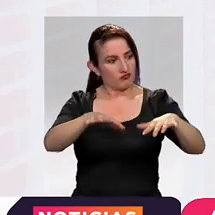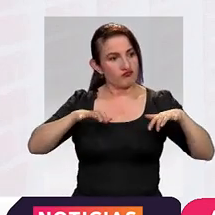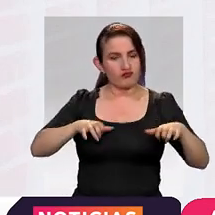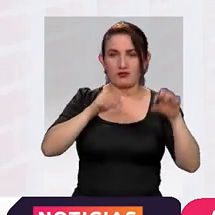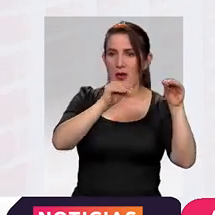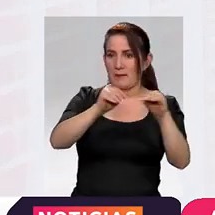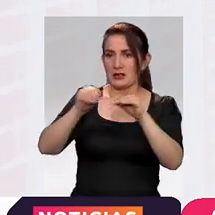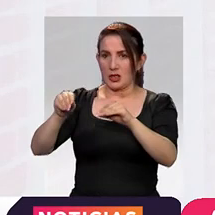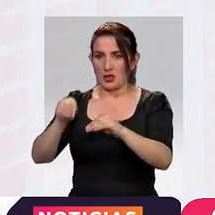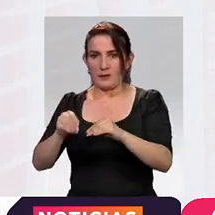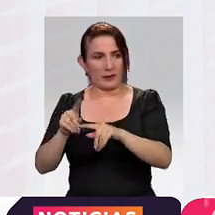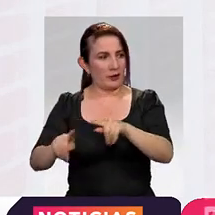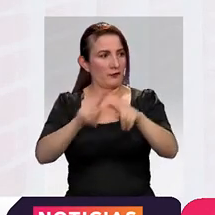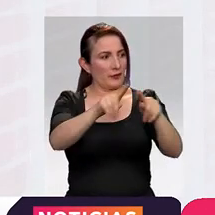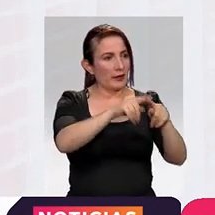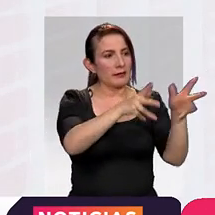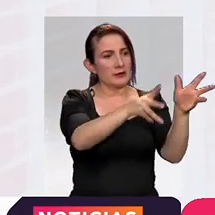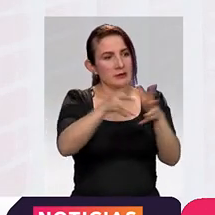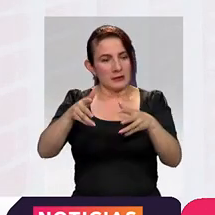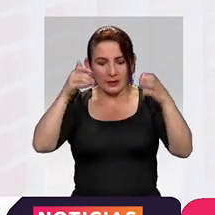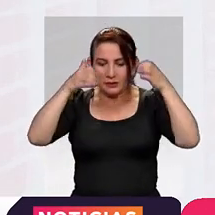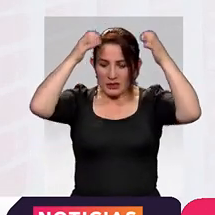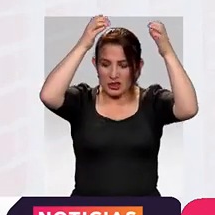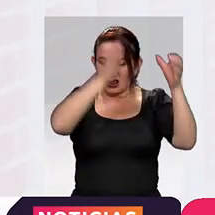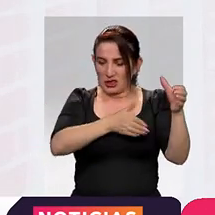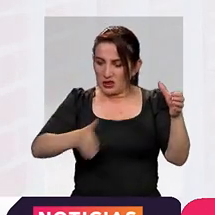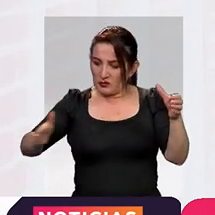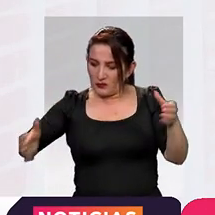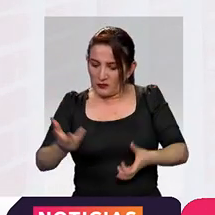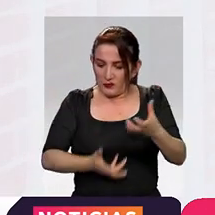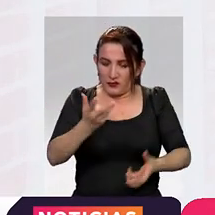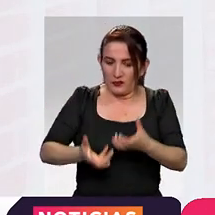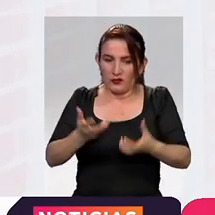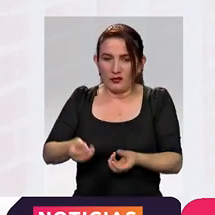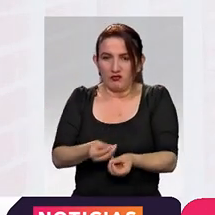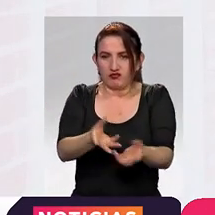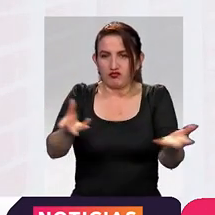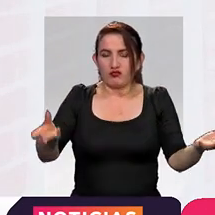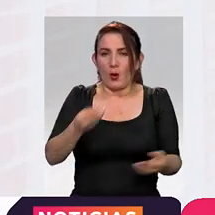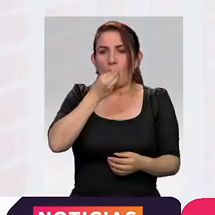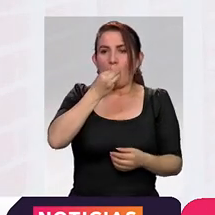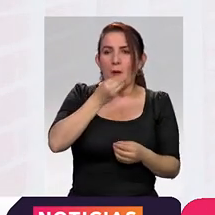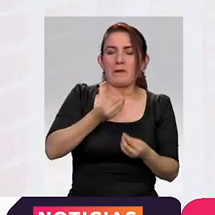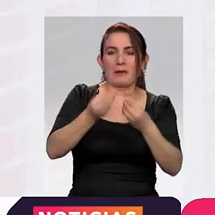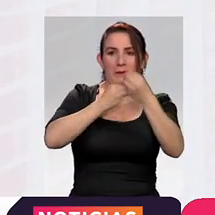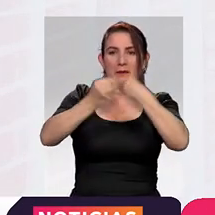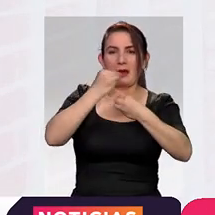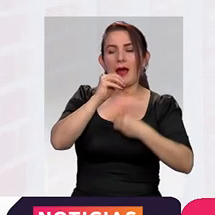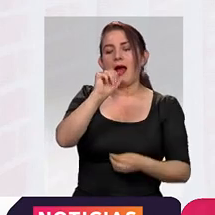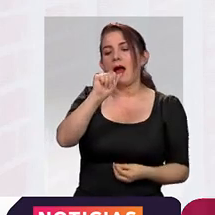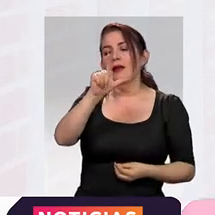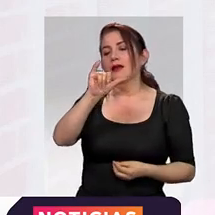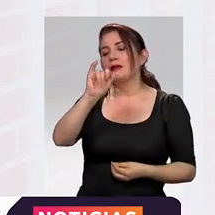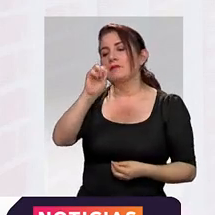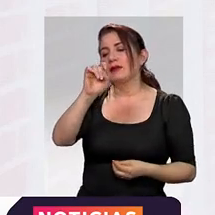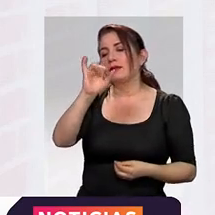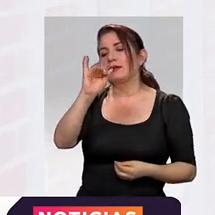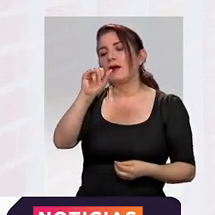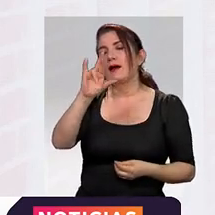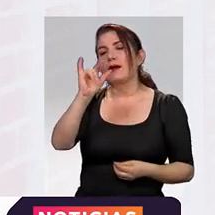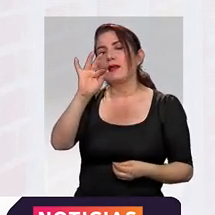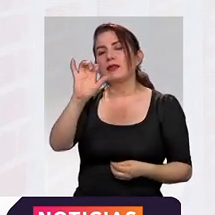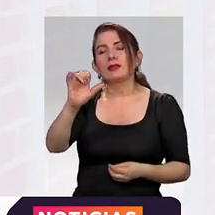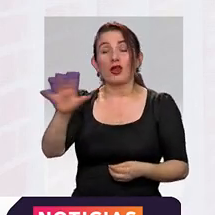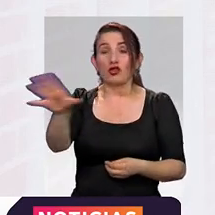capacitaciones a distintos chefs haciendo eventos en el marco de alimentarte. Entonces queremos invitar a toda la